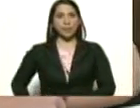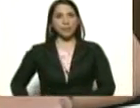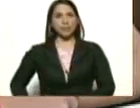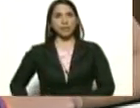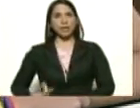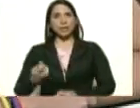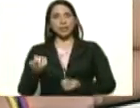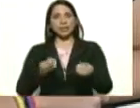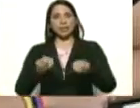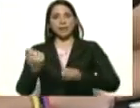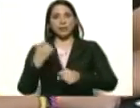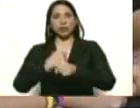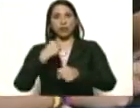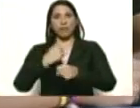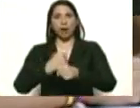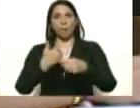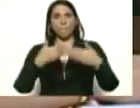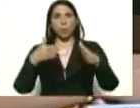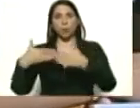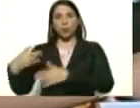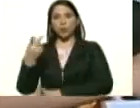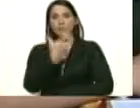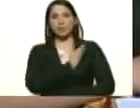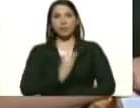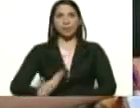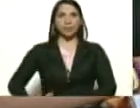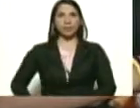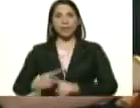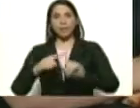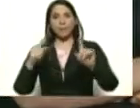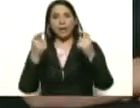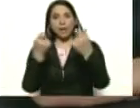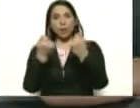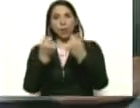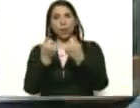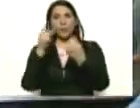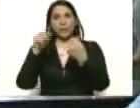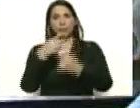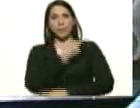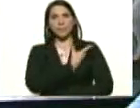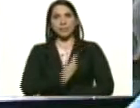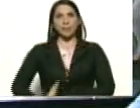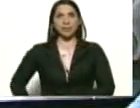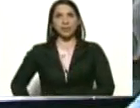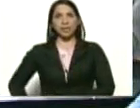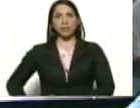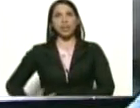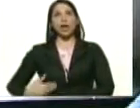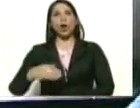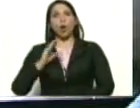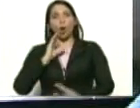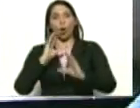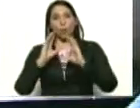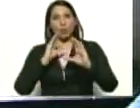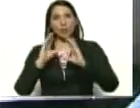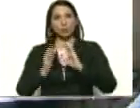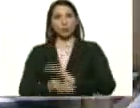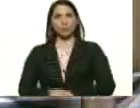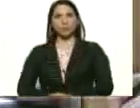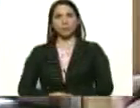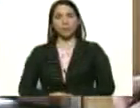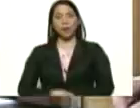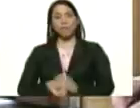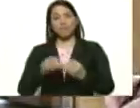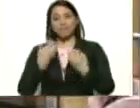Servicios y Obras Públicas, el vicepresidente para la Economía y el vicepresidente de Comunicación, presidente. Bueno, mis